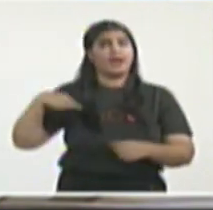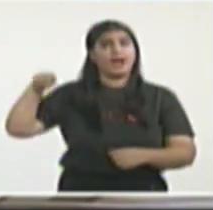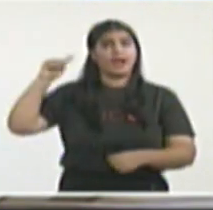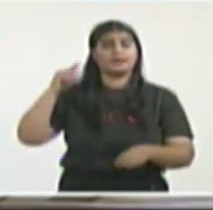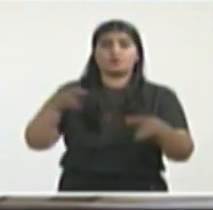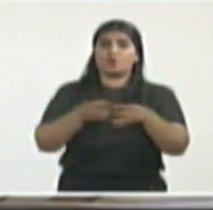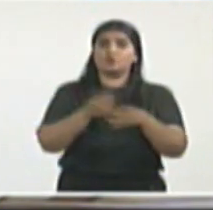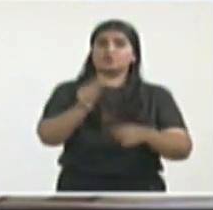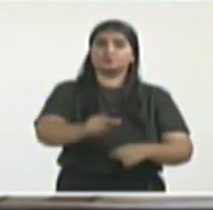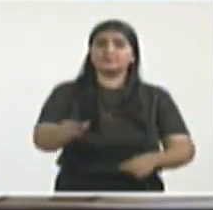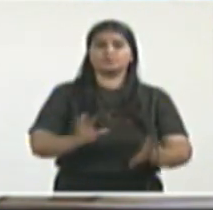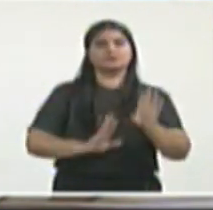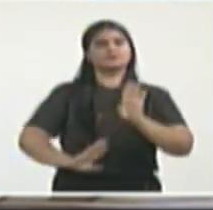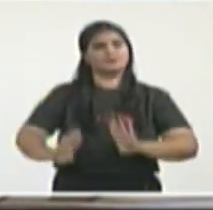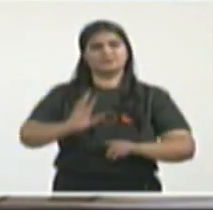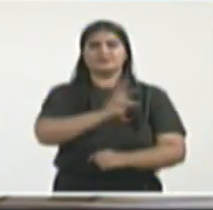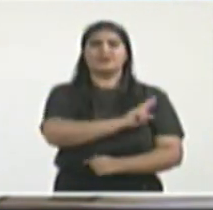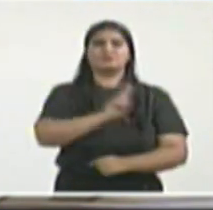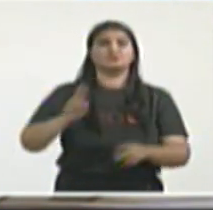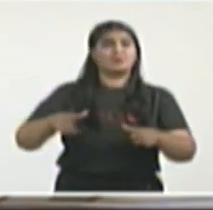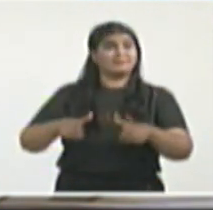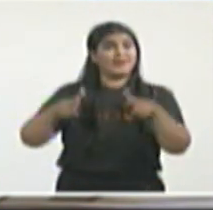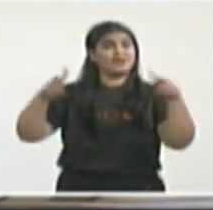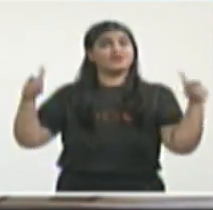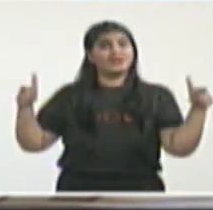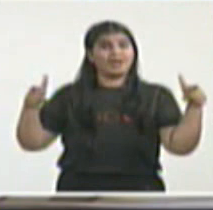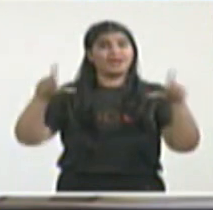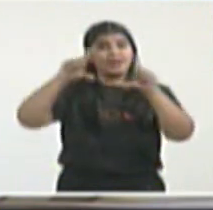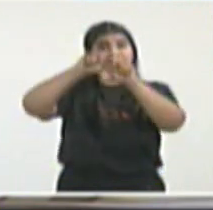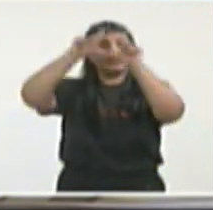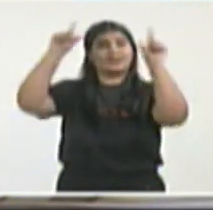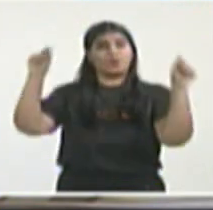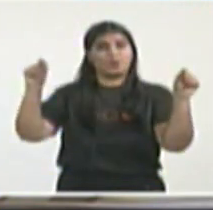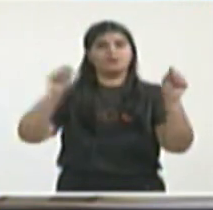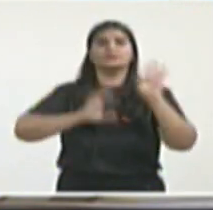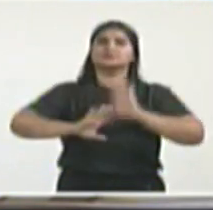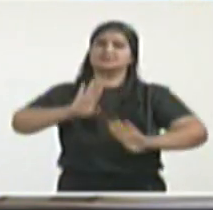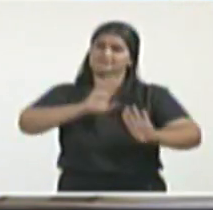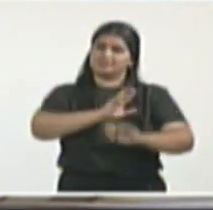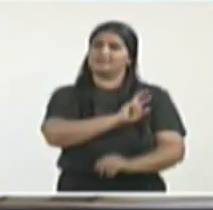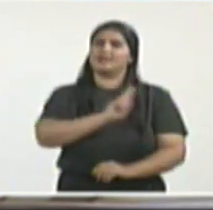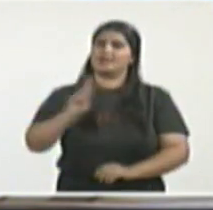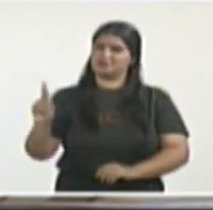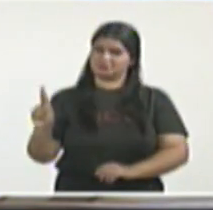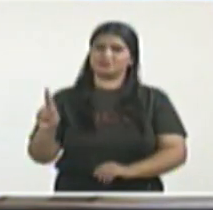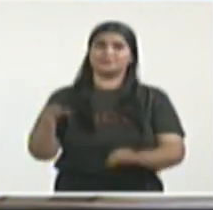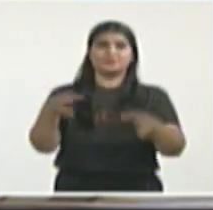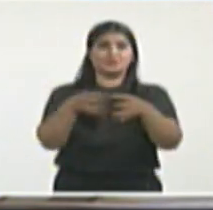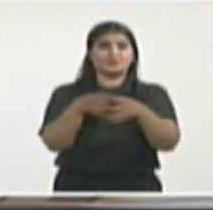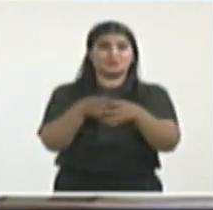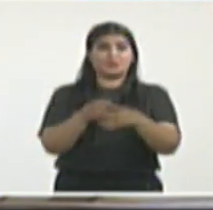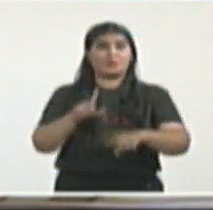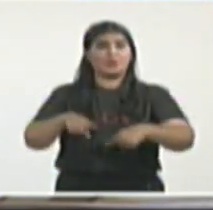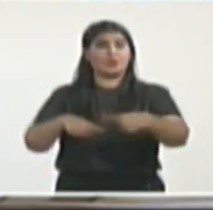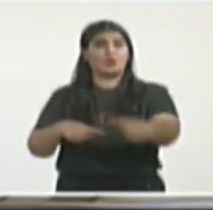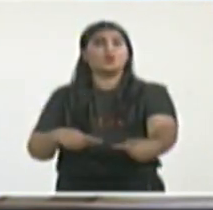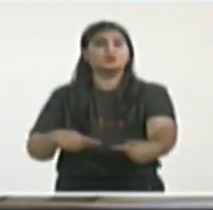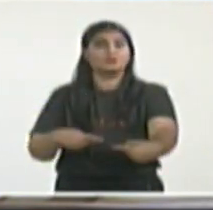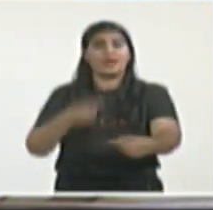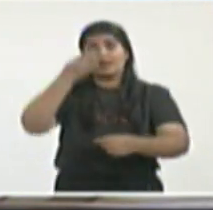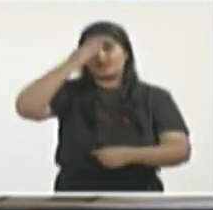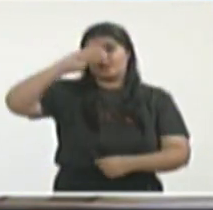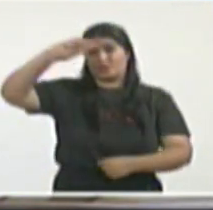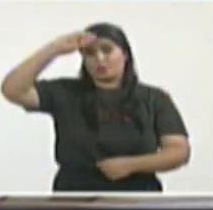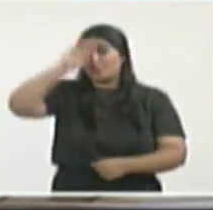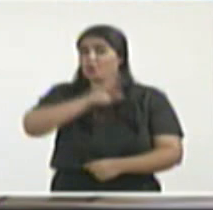el último periodo. Nadie podría olvidar. Creo que nuestro pueblo tiene que